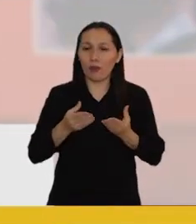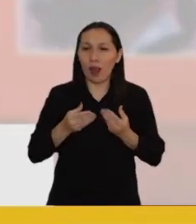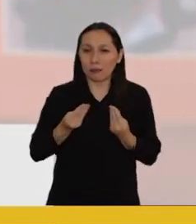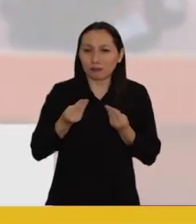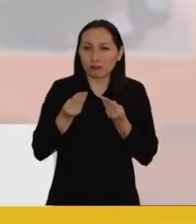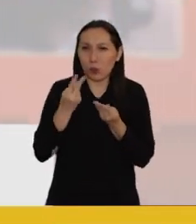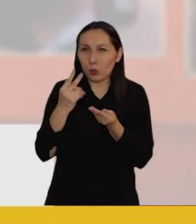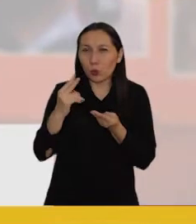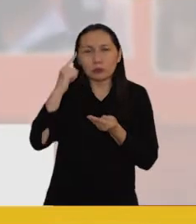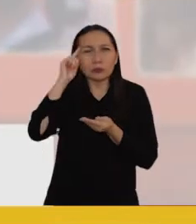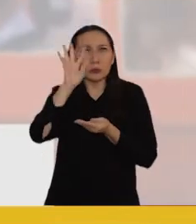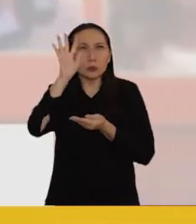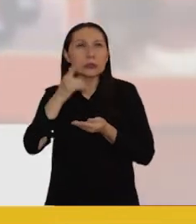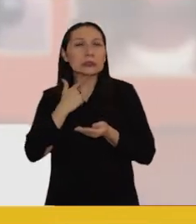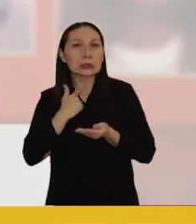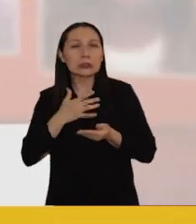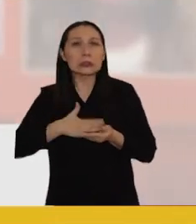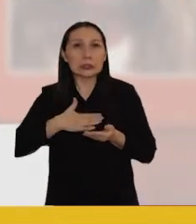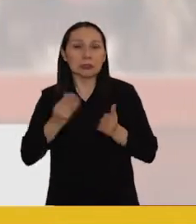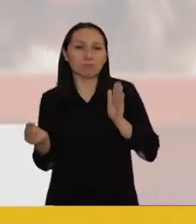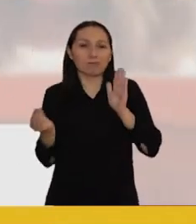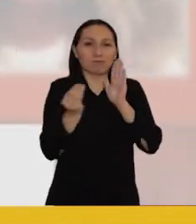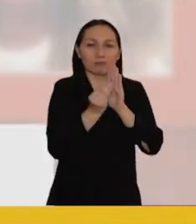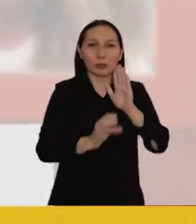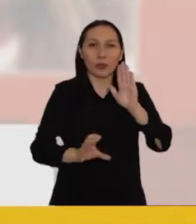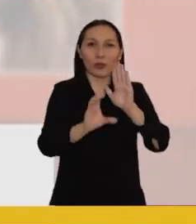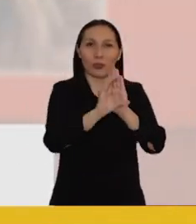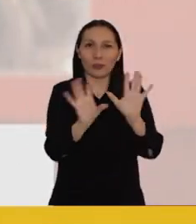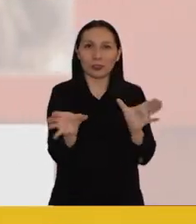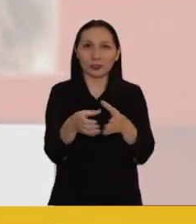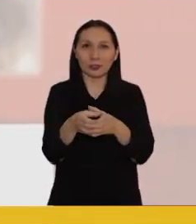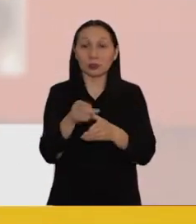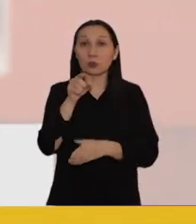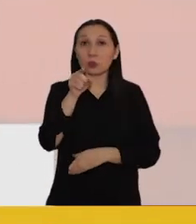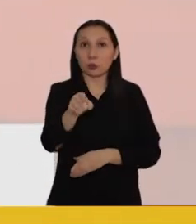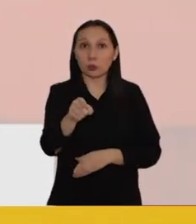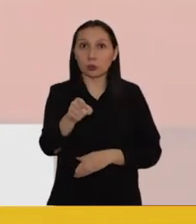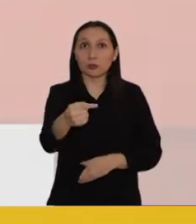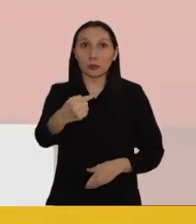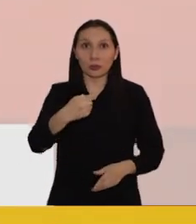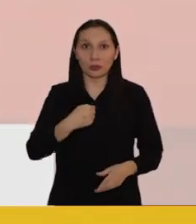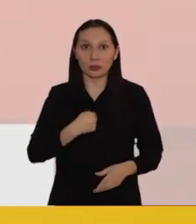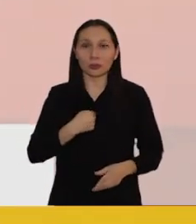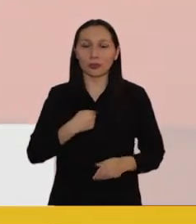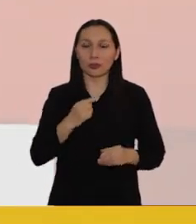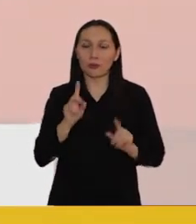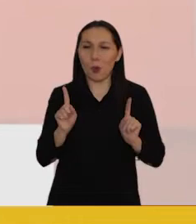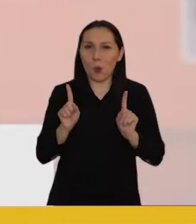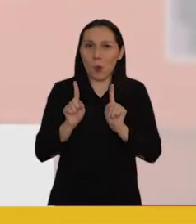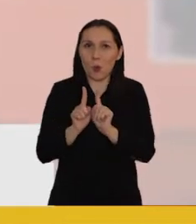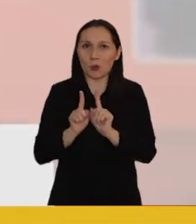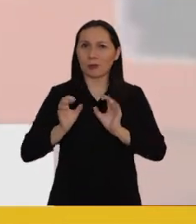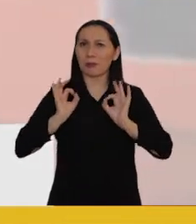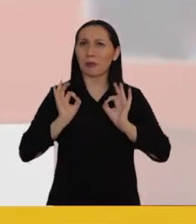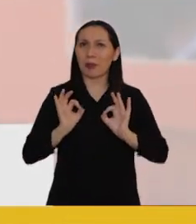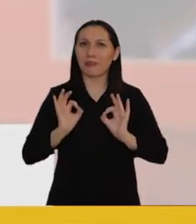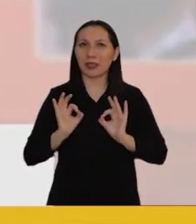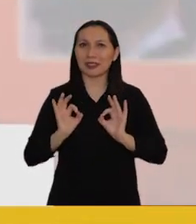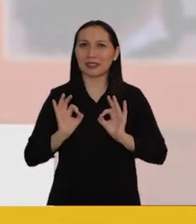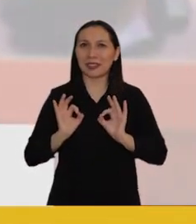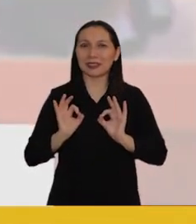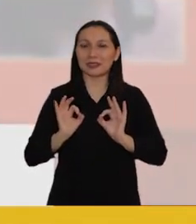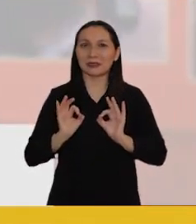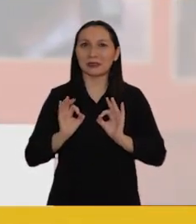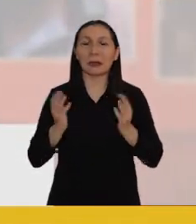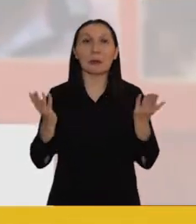Yo voy a llevar tus anhelos, tus sueños a la convención. Tú y yo seremos la dupla T